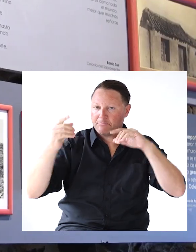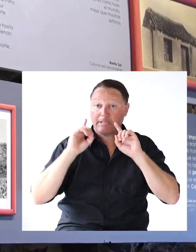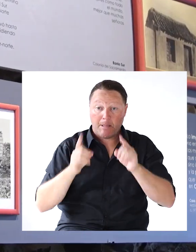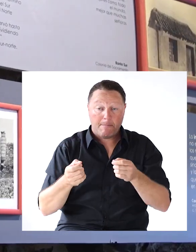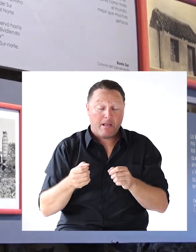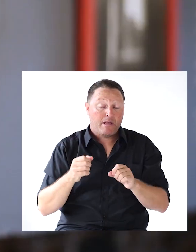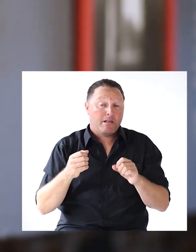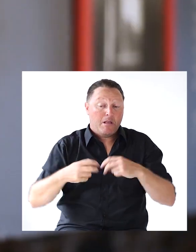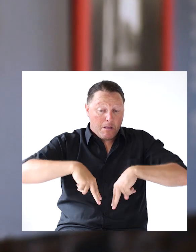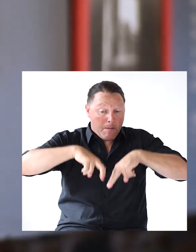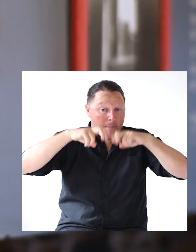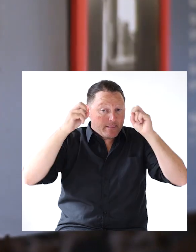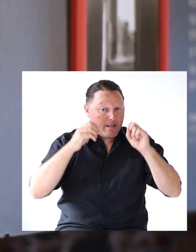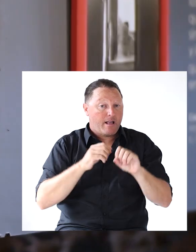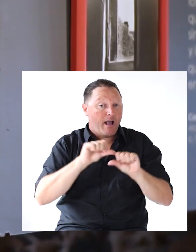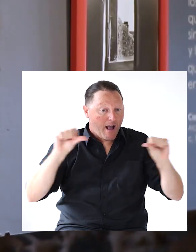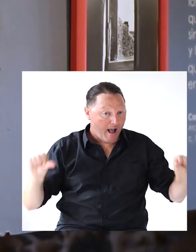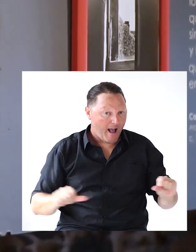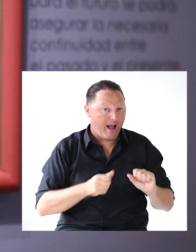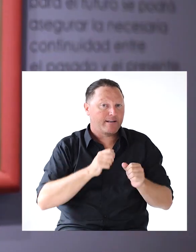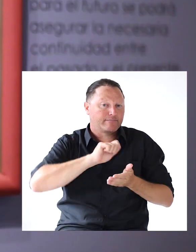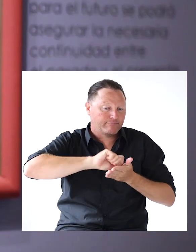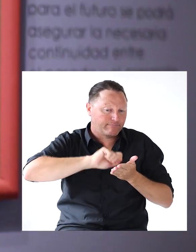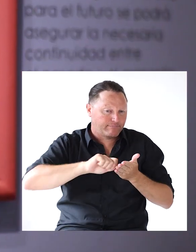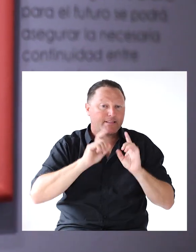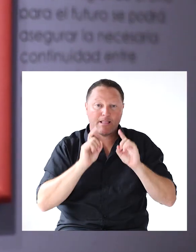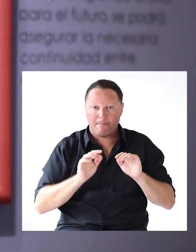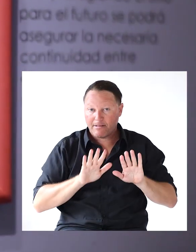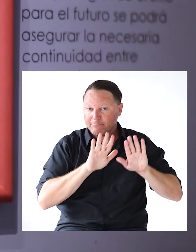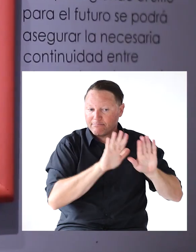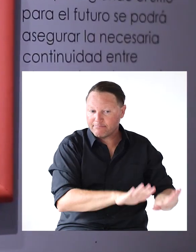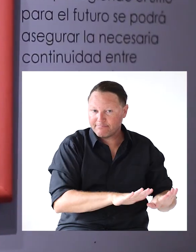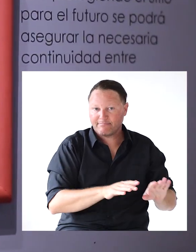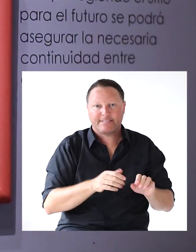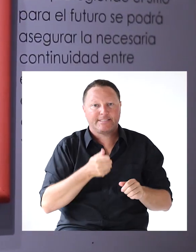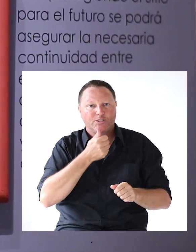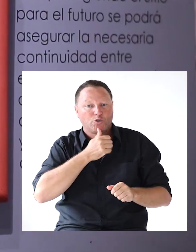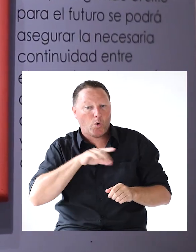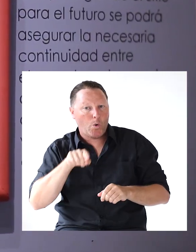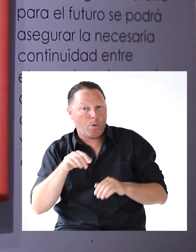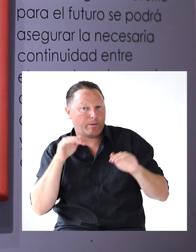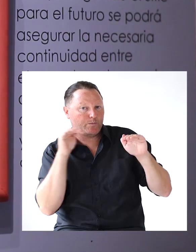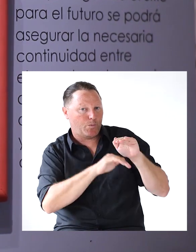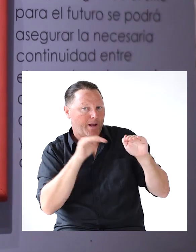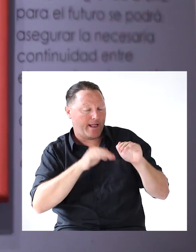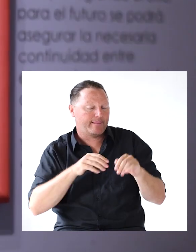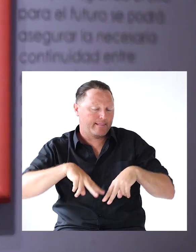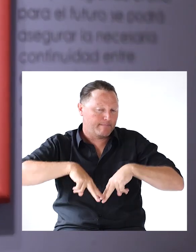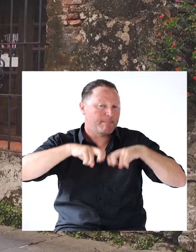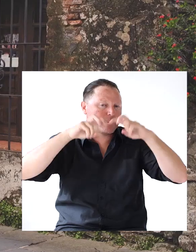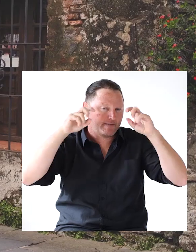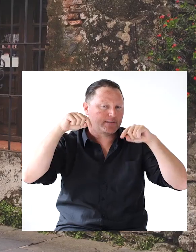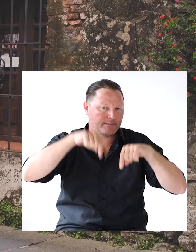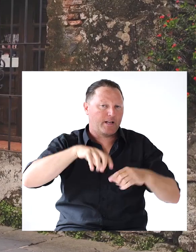dejan Sus trabajos De investigación Para poder Acrescentar La información Y la investigación